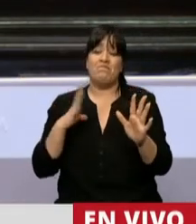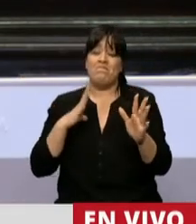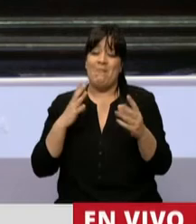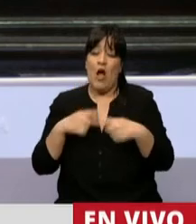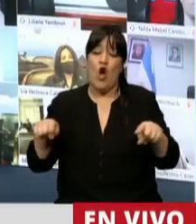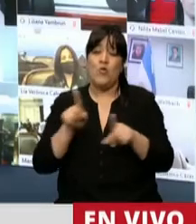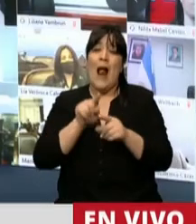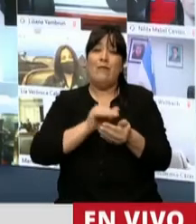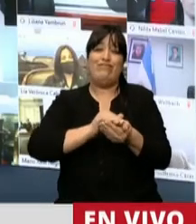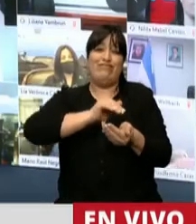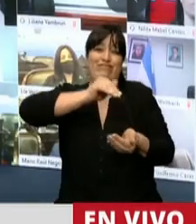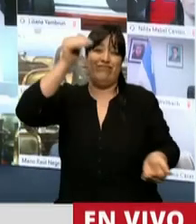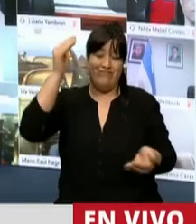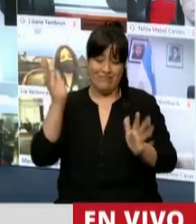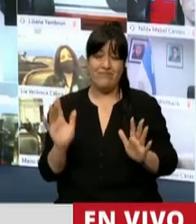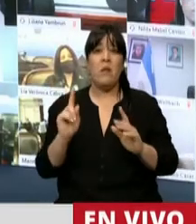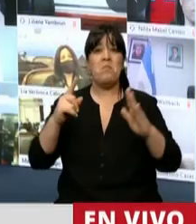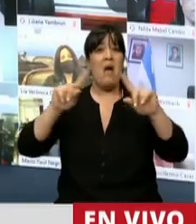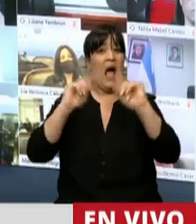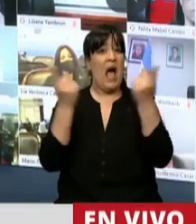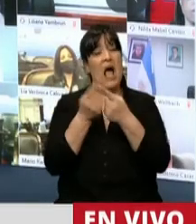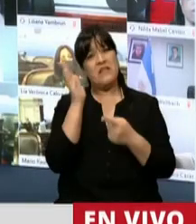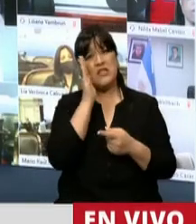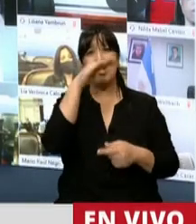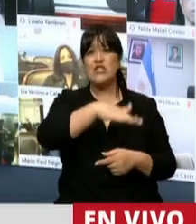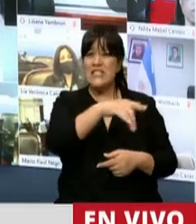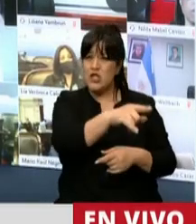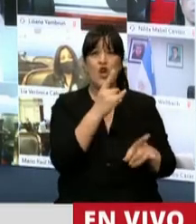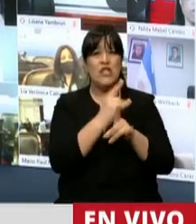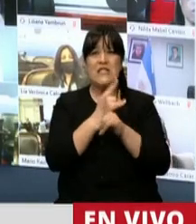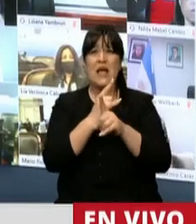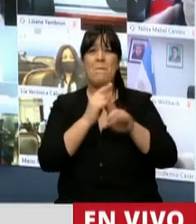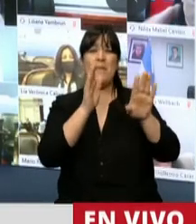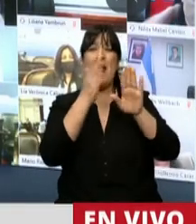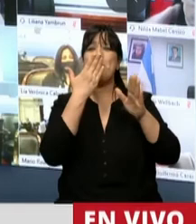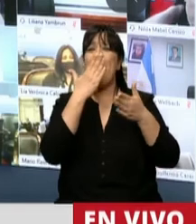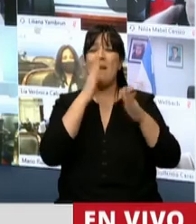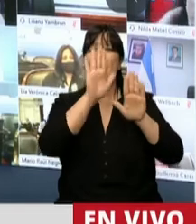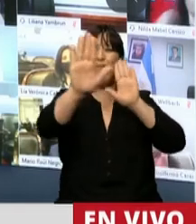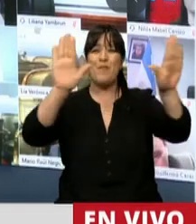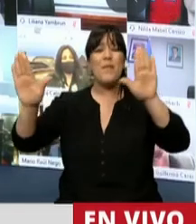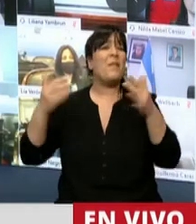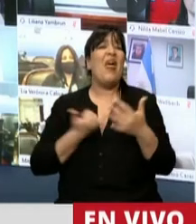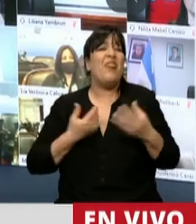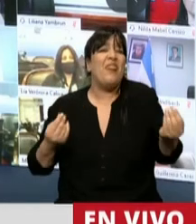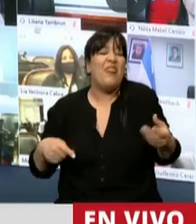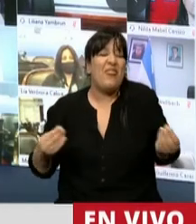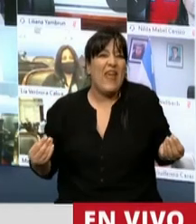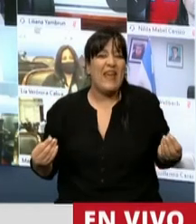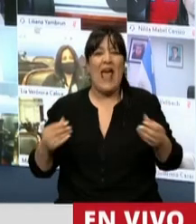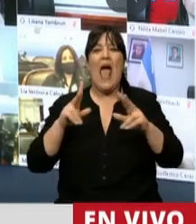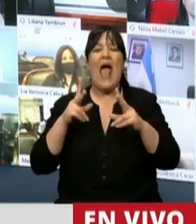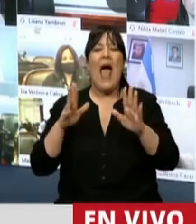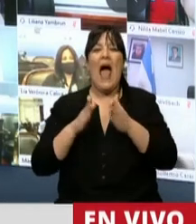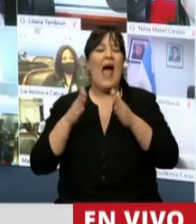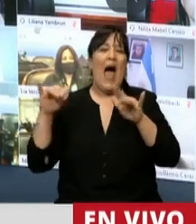algunas cosas. En su pequeña habitación, de muy chiquito, siempre estaba empapelada, llena de fotos de aviones que recortaba de las